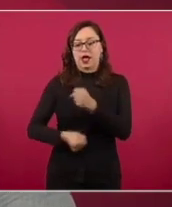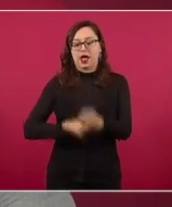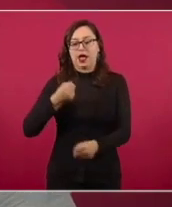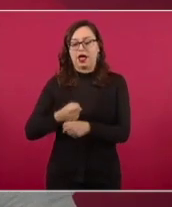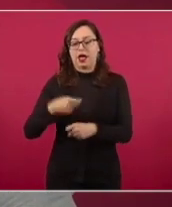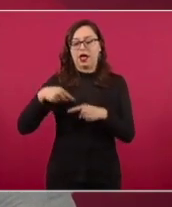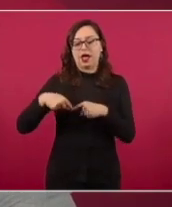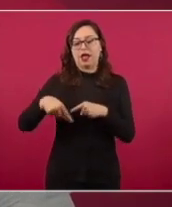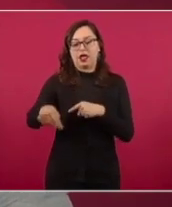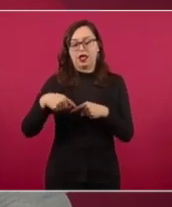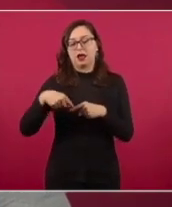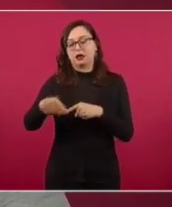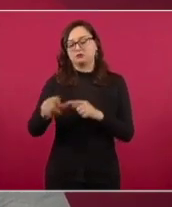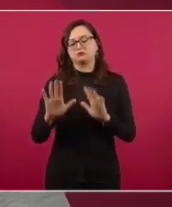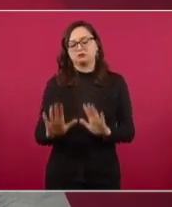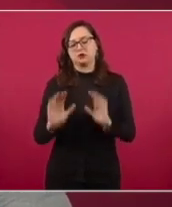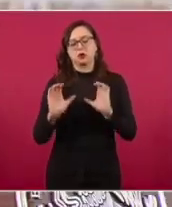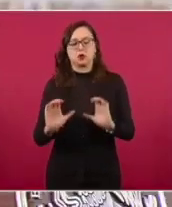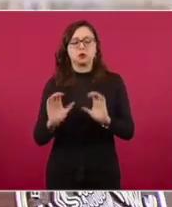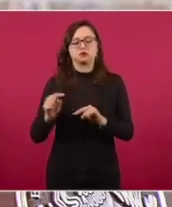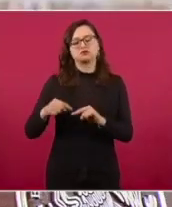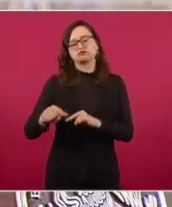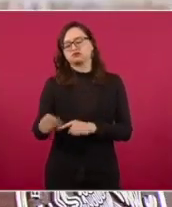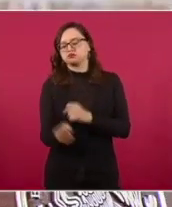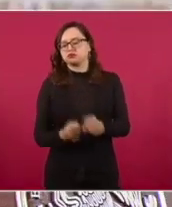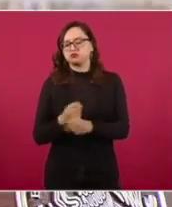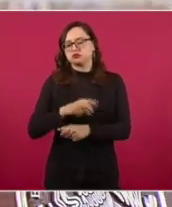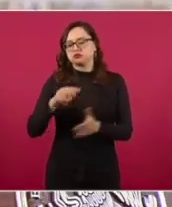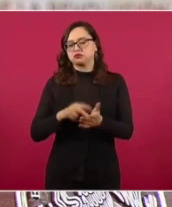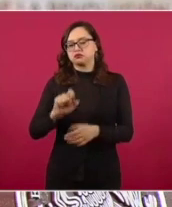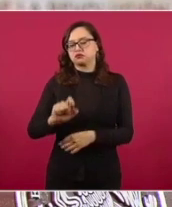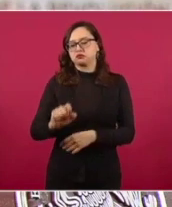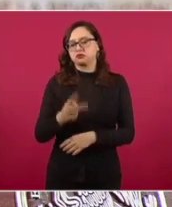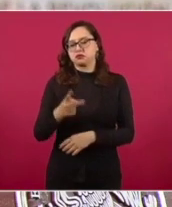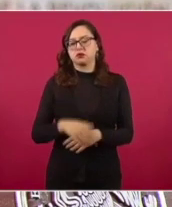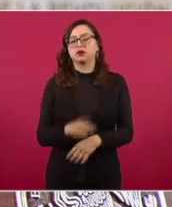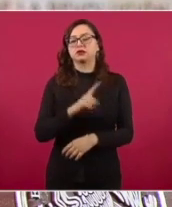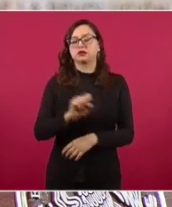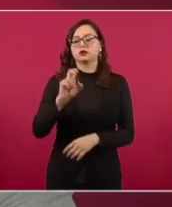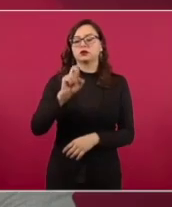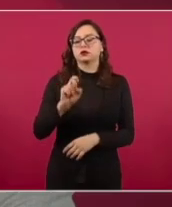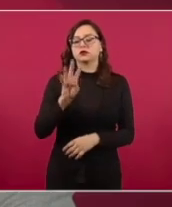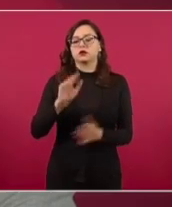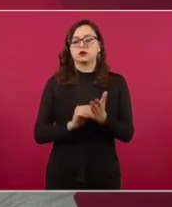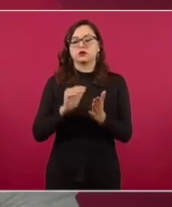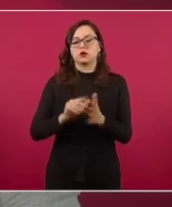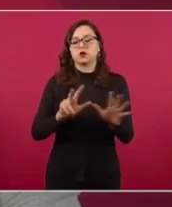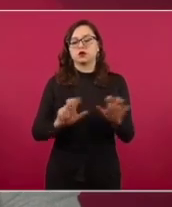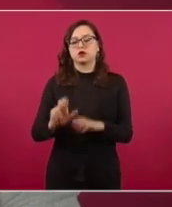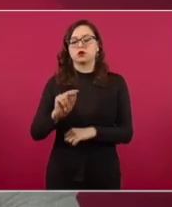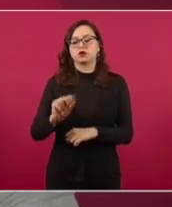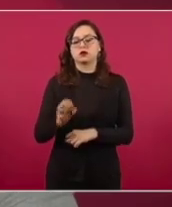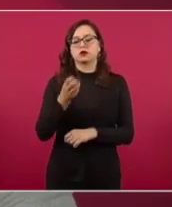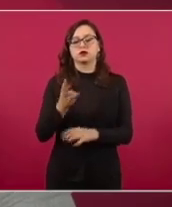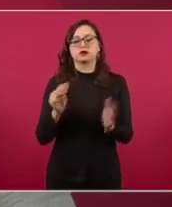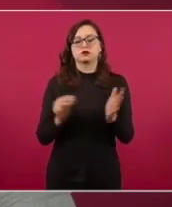conservador para el presente año, una producción de 134 millones 883